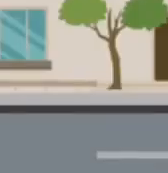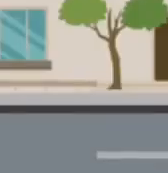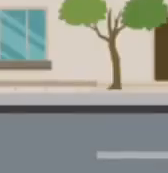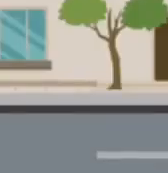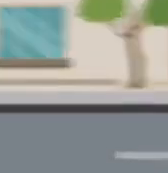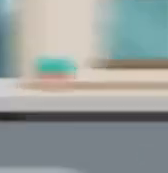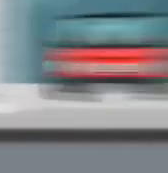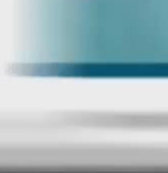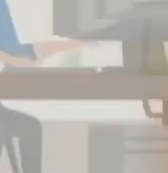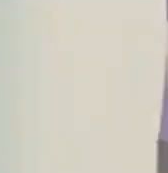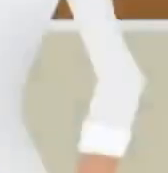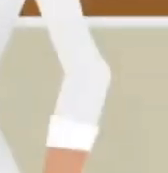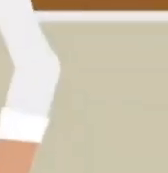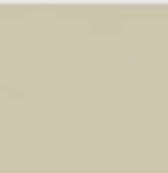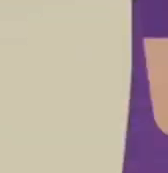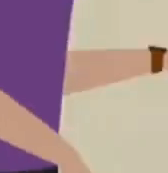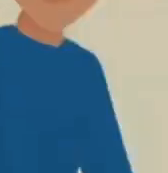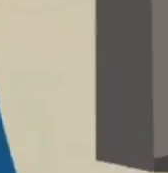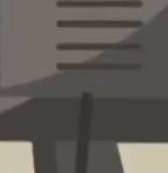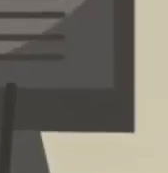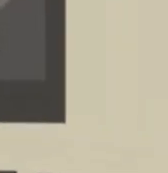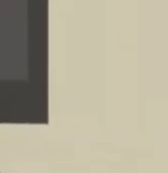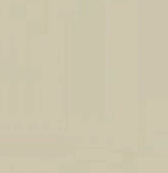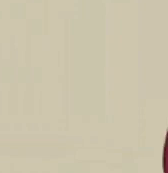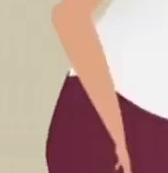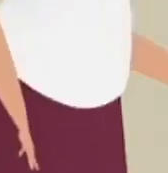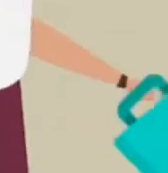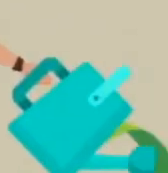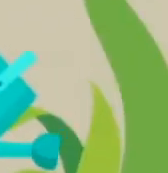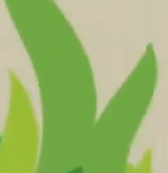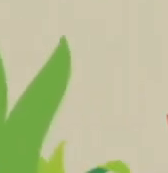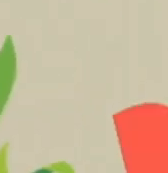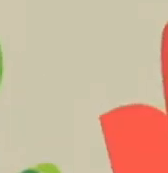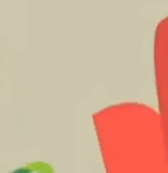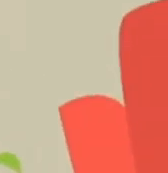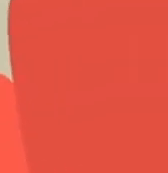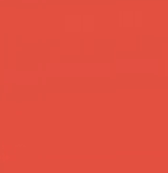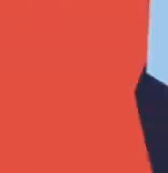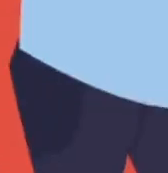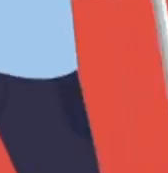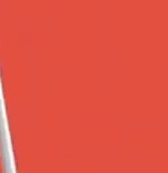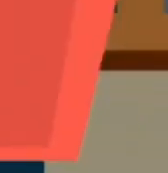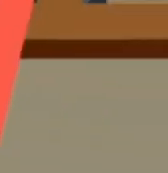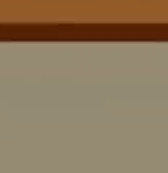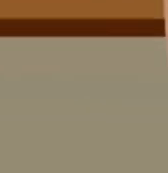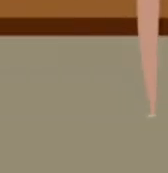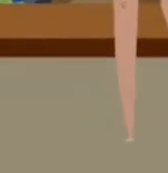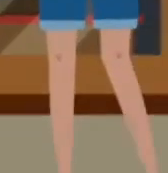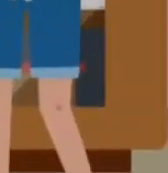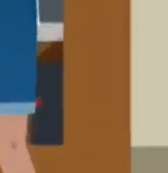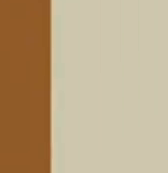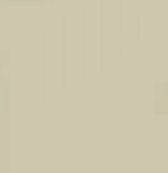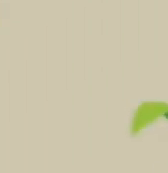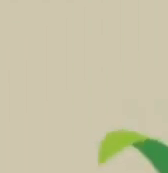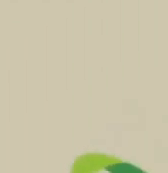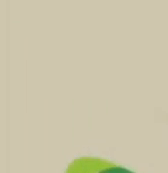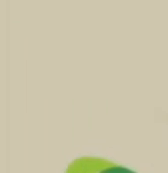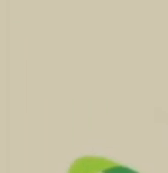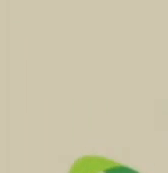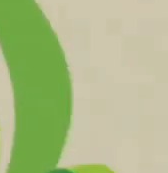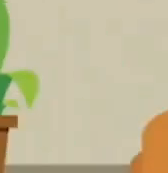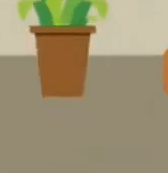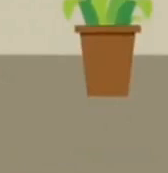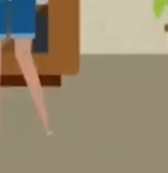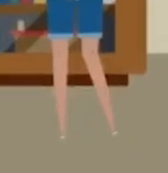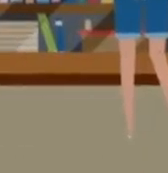Quedarnos en casa es la medida más importante para prevenir el coronavirus. Durante la cuarentena debemos buscar la armonía y el respeto